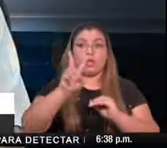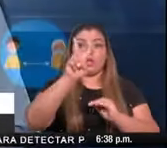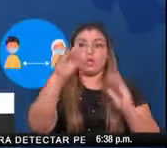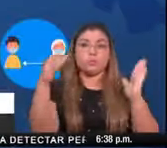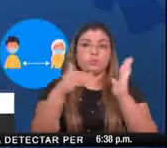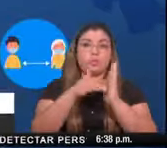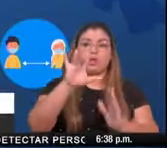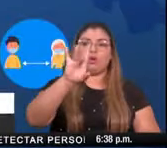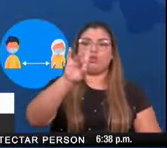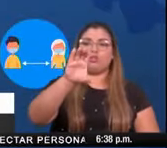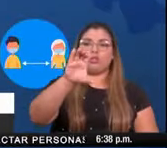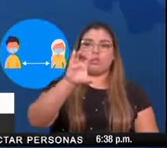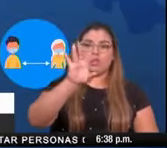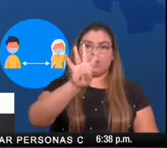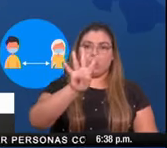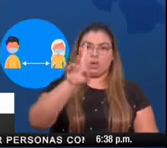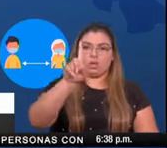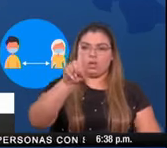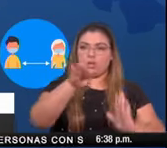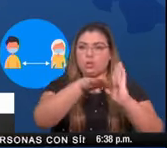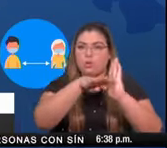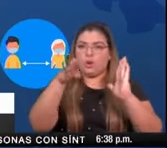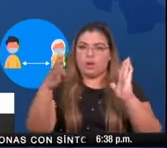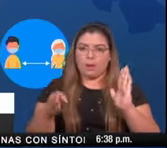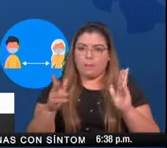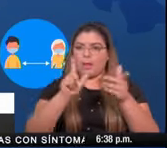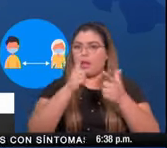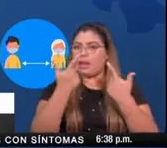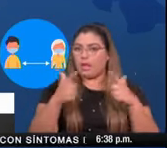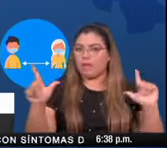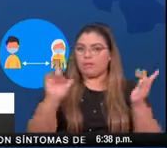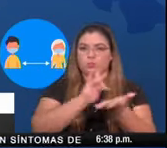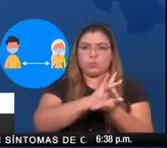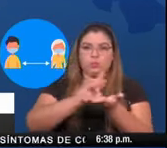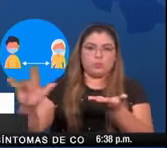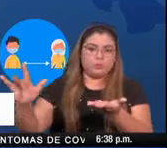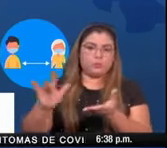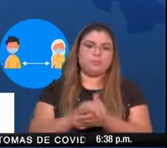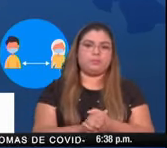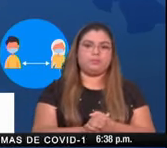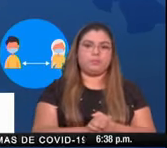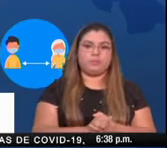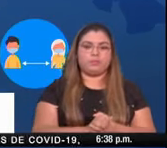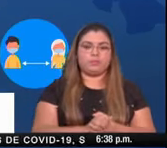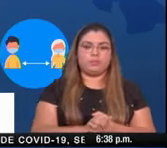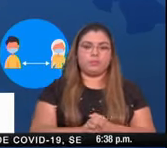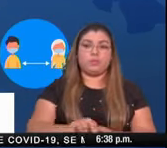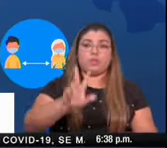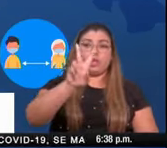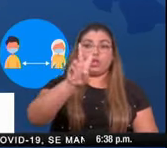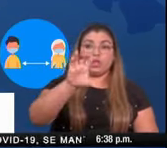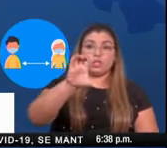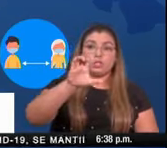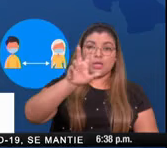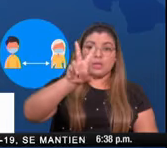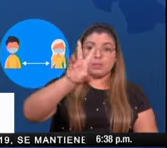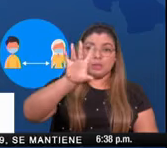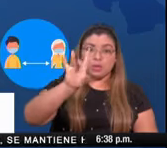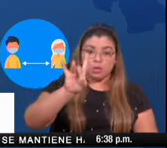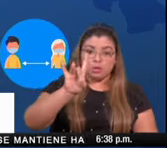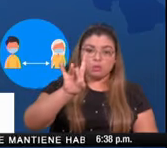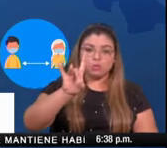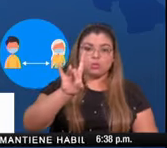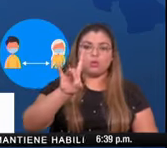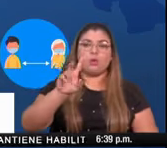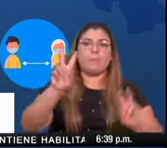.841 camas están usadas están distribuidas de la siguiente manera 228 están